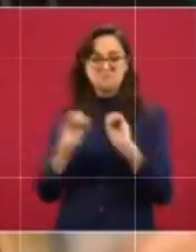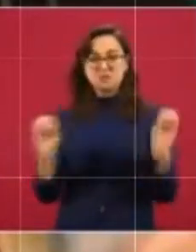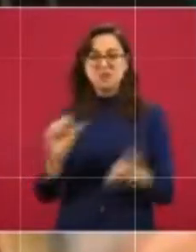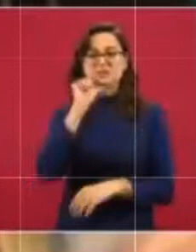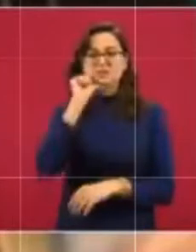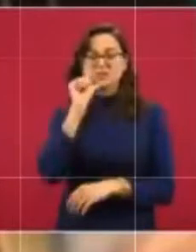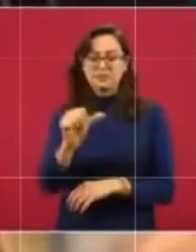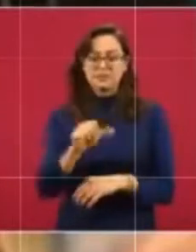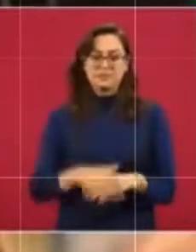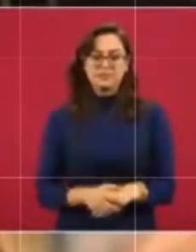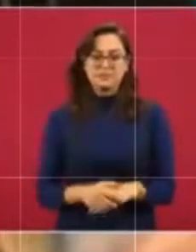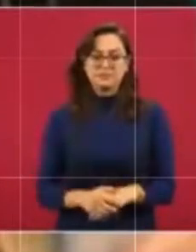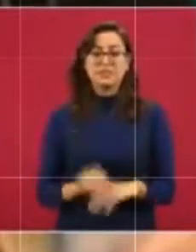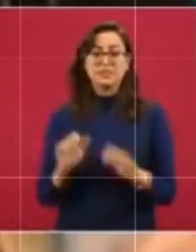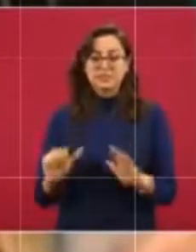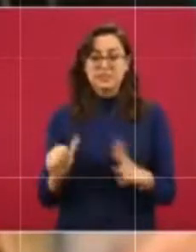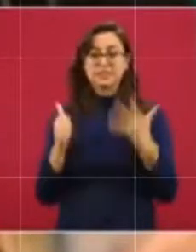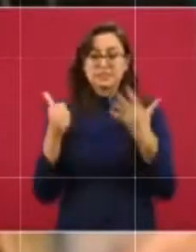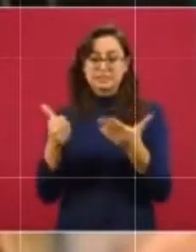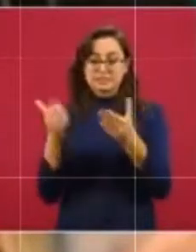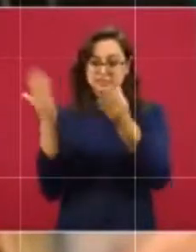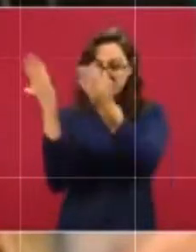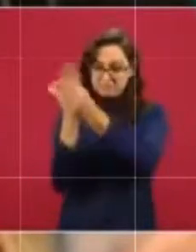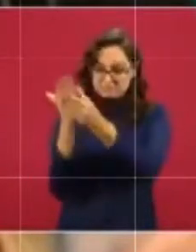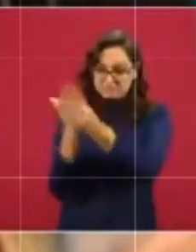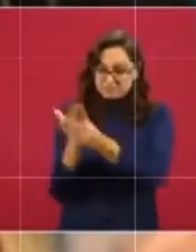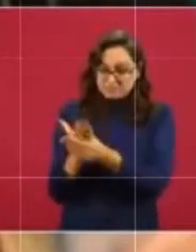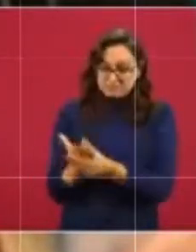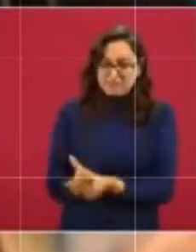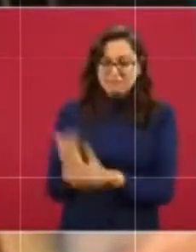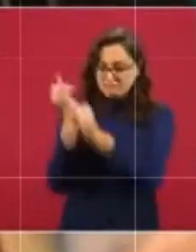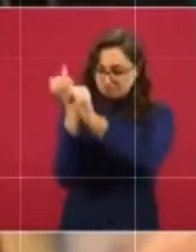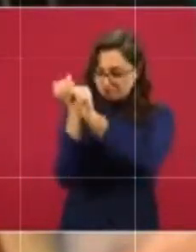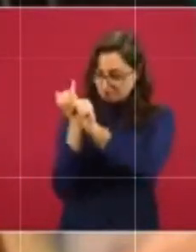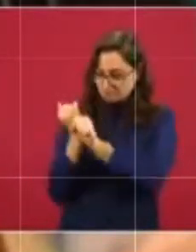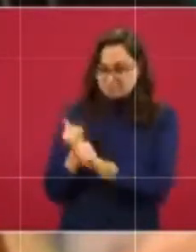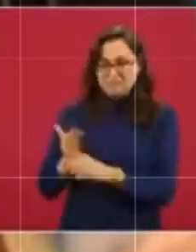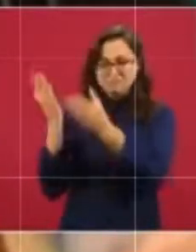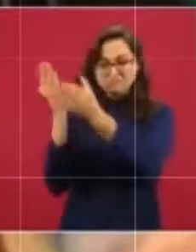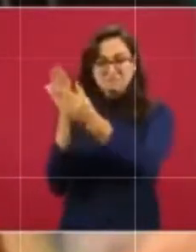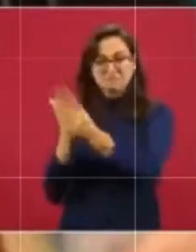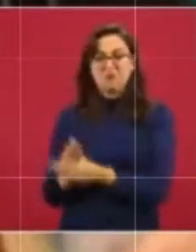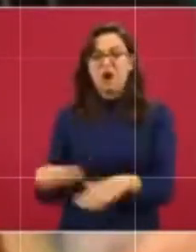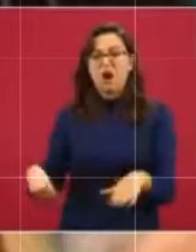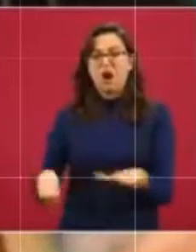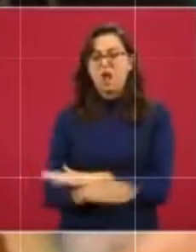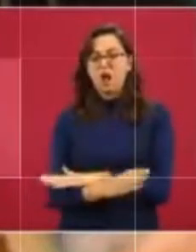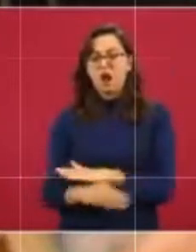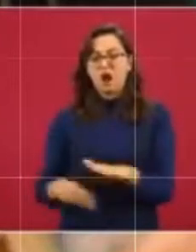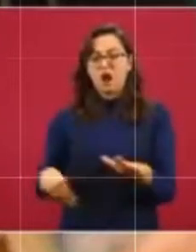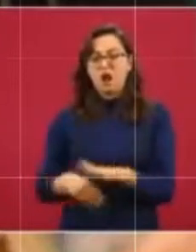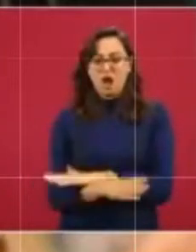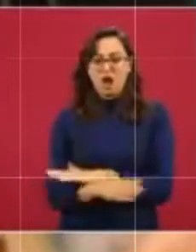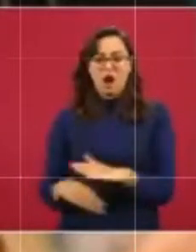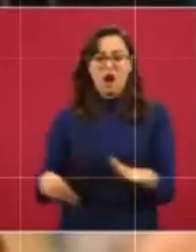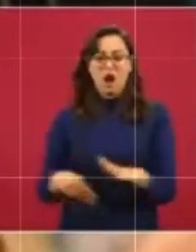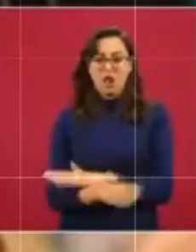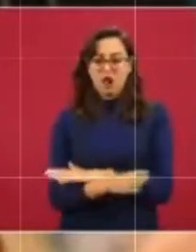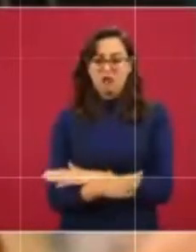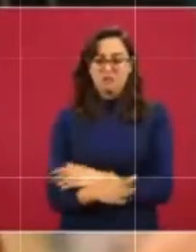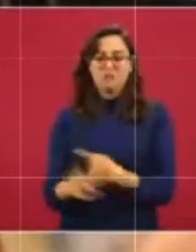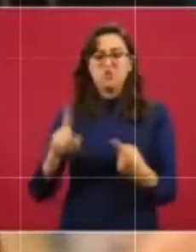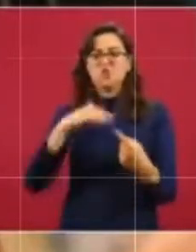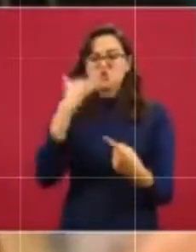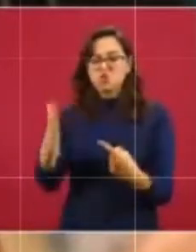seis carpetas de investigación. Todas han sido pasadas por la corrupción, la